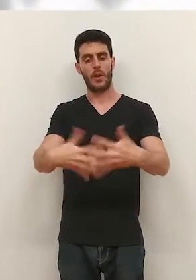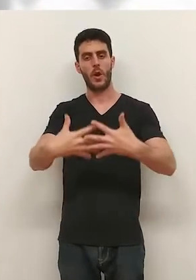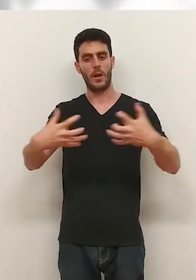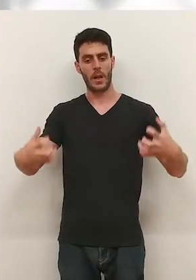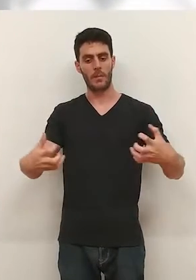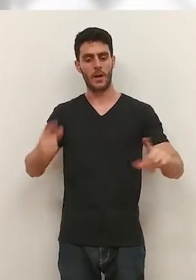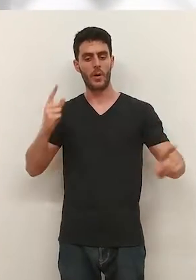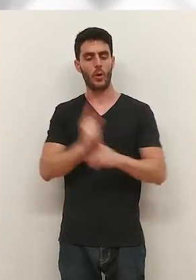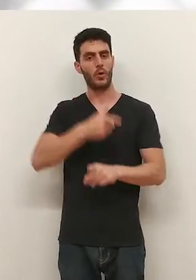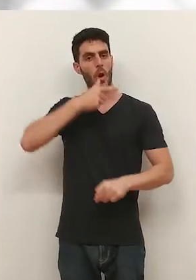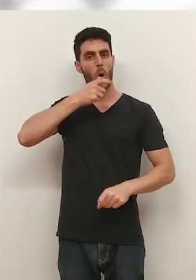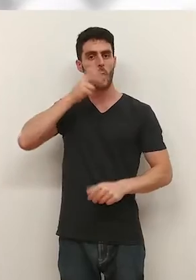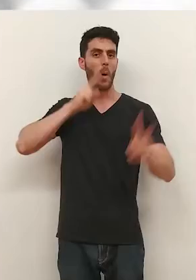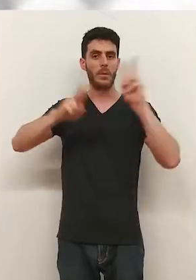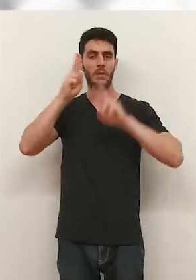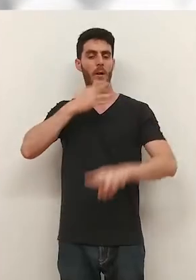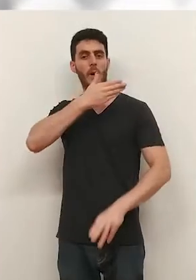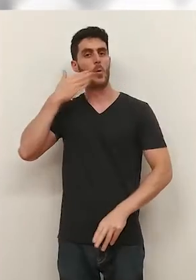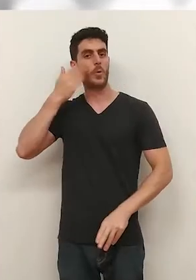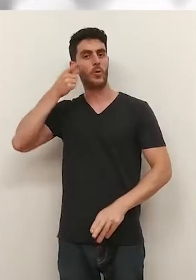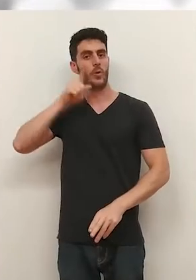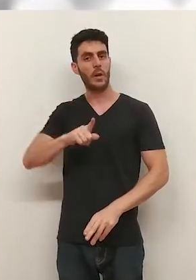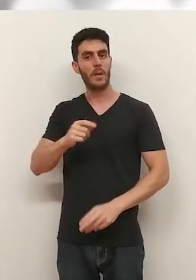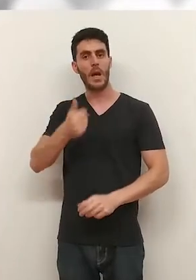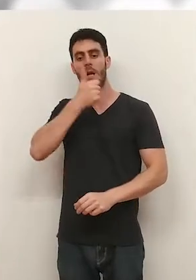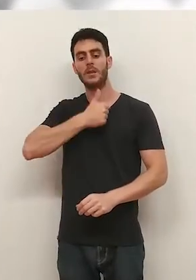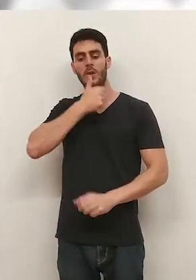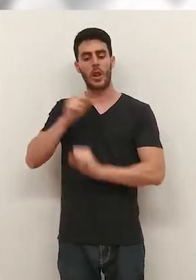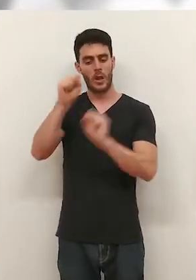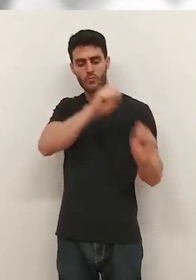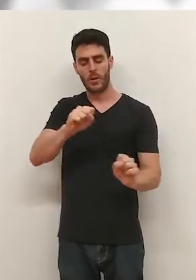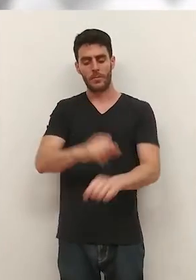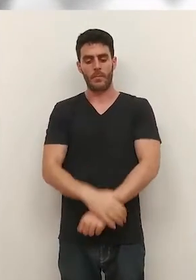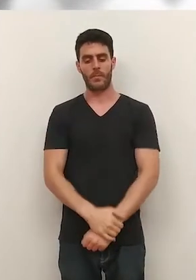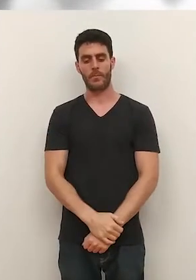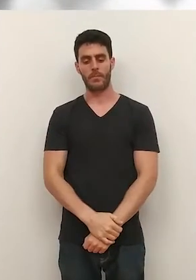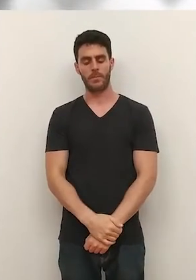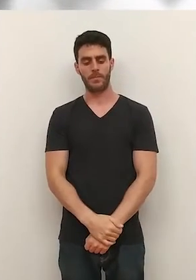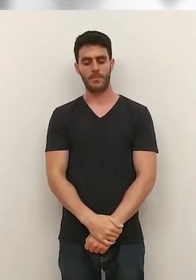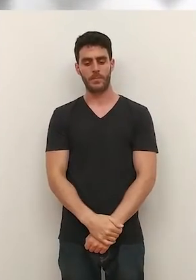de julio con una manifestación bajo el lema Frente al odio, visibilidad, orgullo y resistencia.